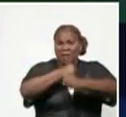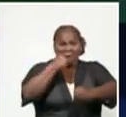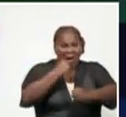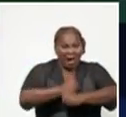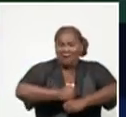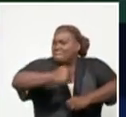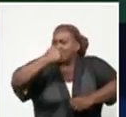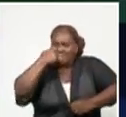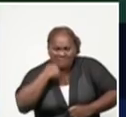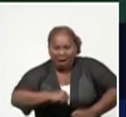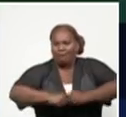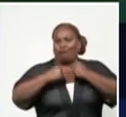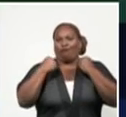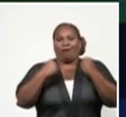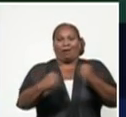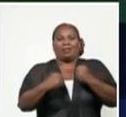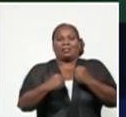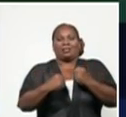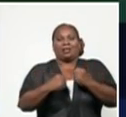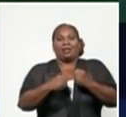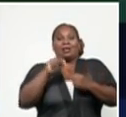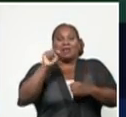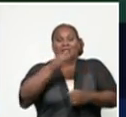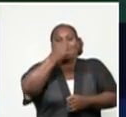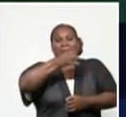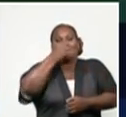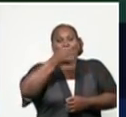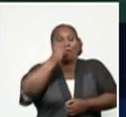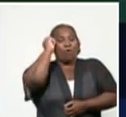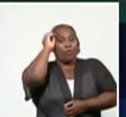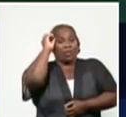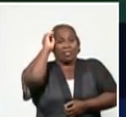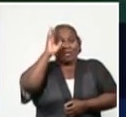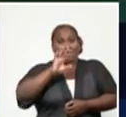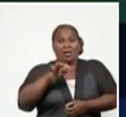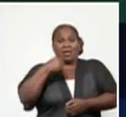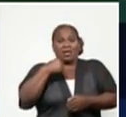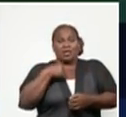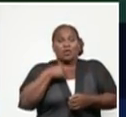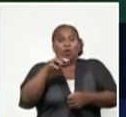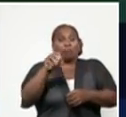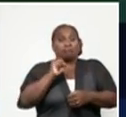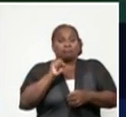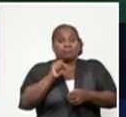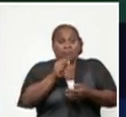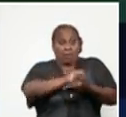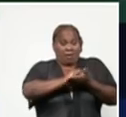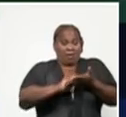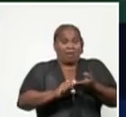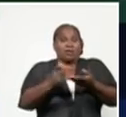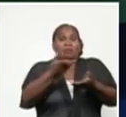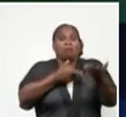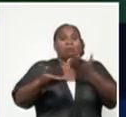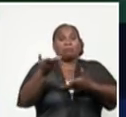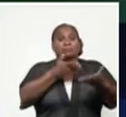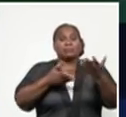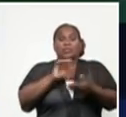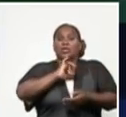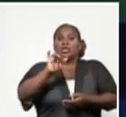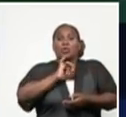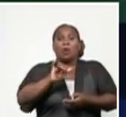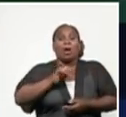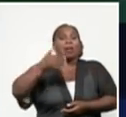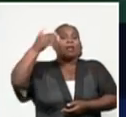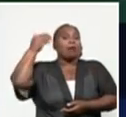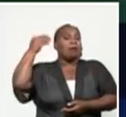una idea que estaba transmitiendo. Yo la tomo y la comparto con ustedes. Decía, como hemos hecho en otras veces en la